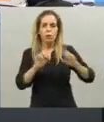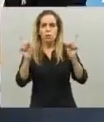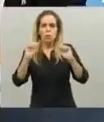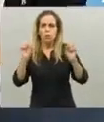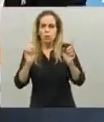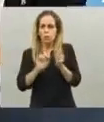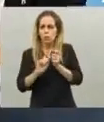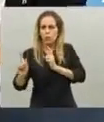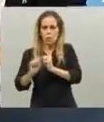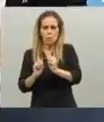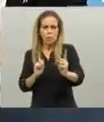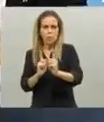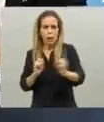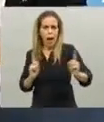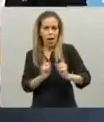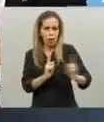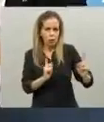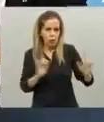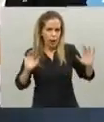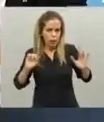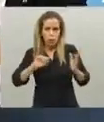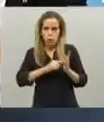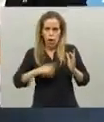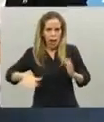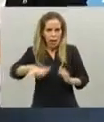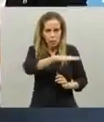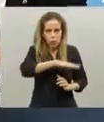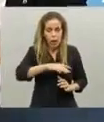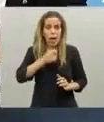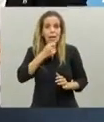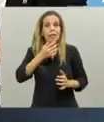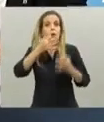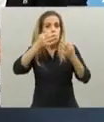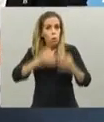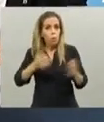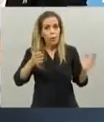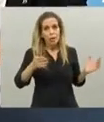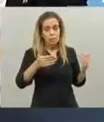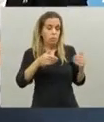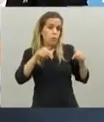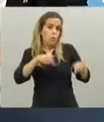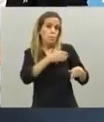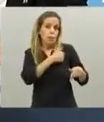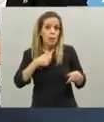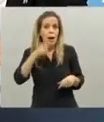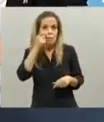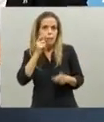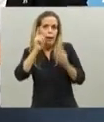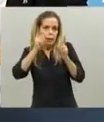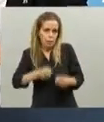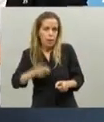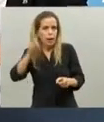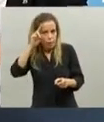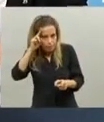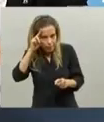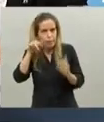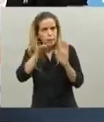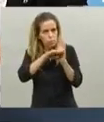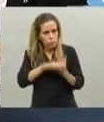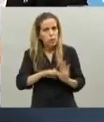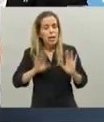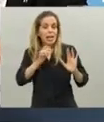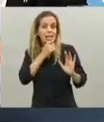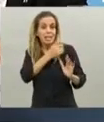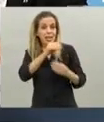que están en toda la ciudad. Por lo tanto, digamos, con el cumplimiento que están teniendo los padres, podemos mantenerlo siempre,